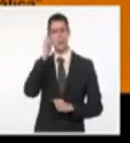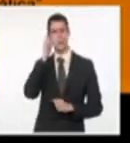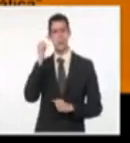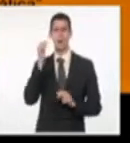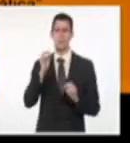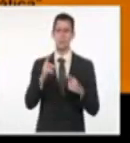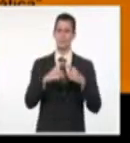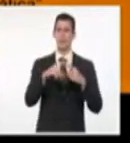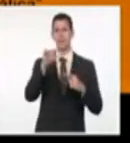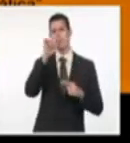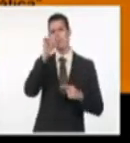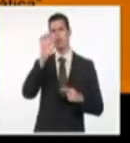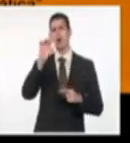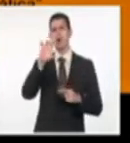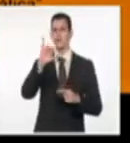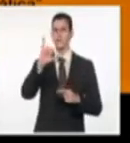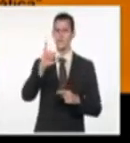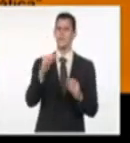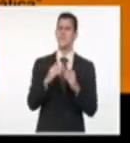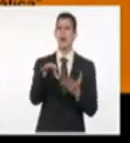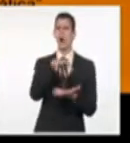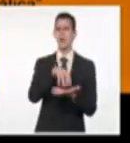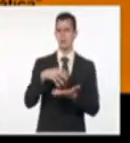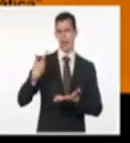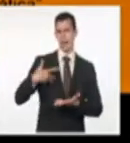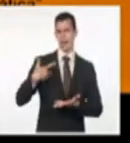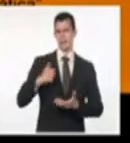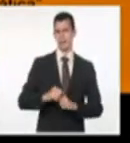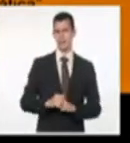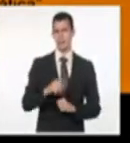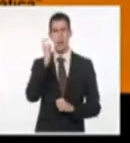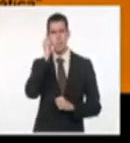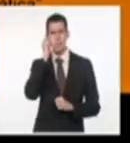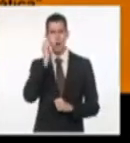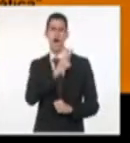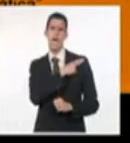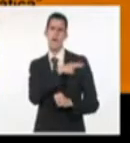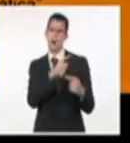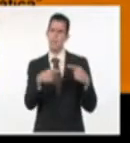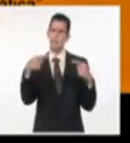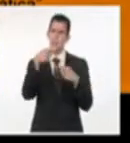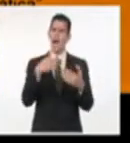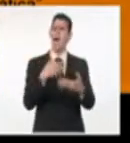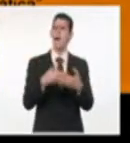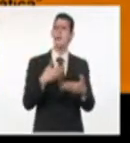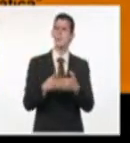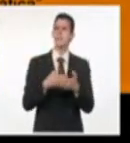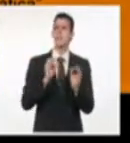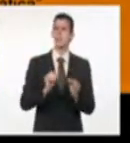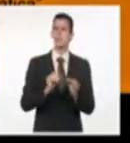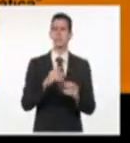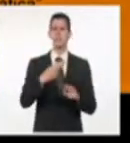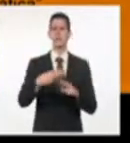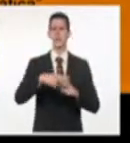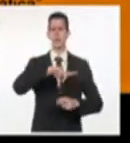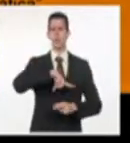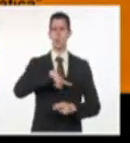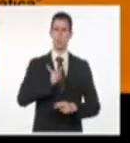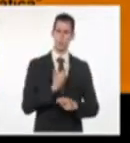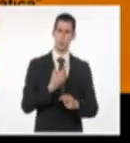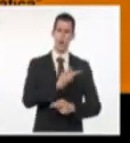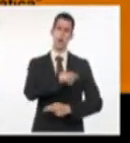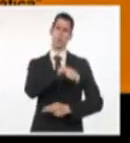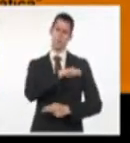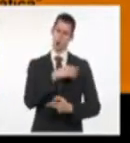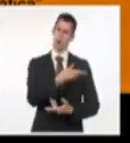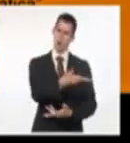presidenta de la organización no gubernamental Cultura Democrática, subcontratista de la NET, Estados Unidos. Cultura